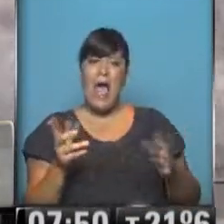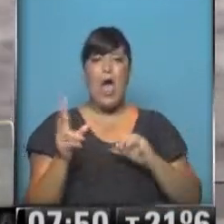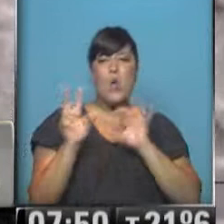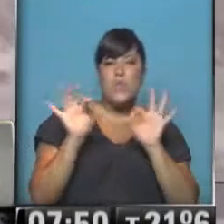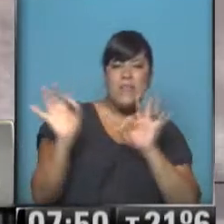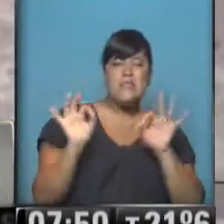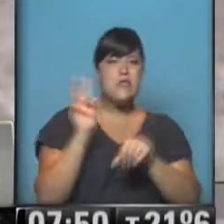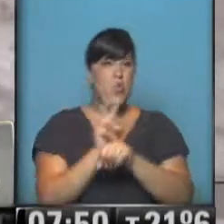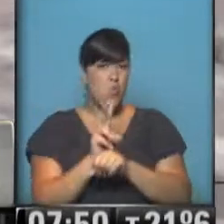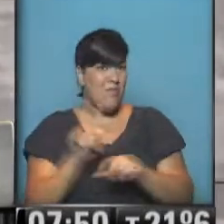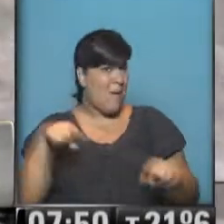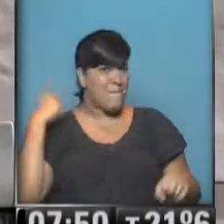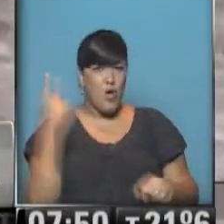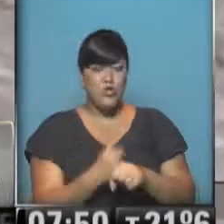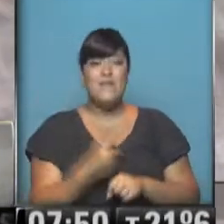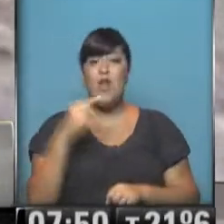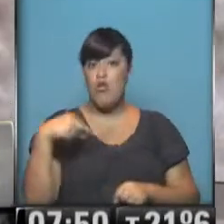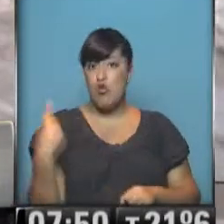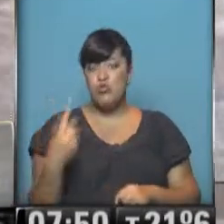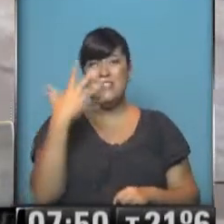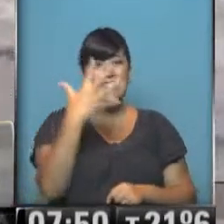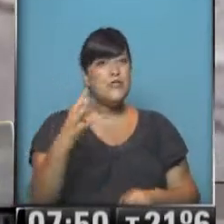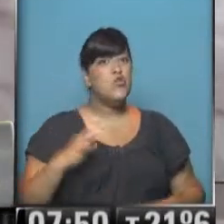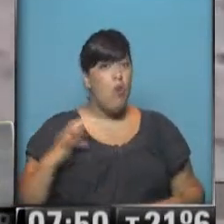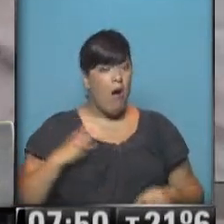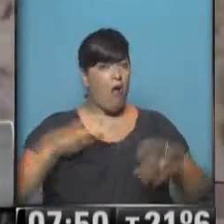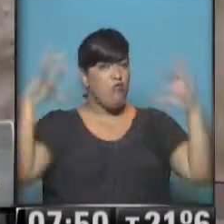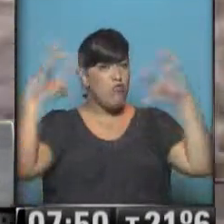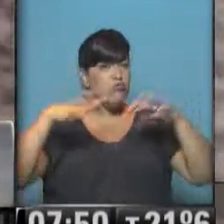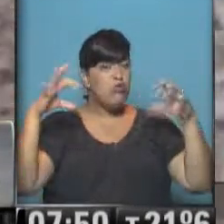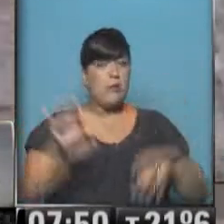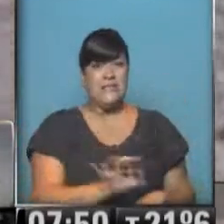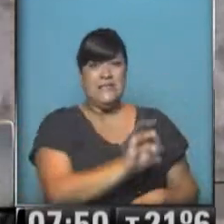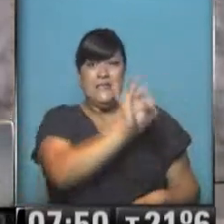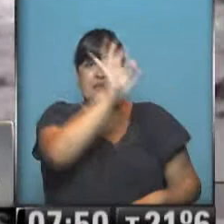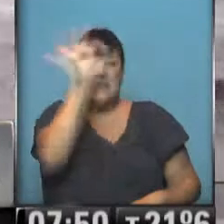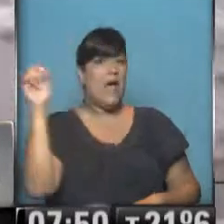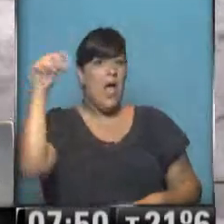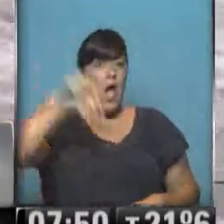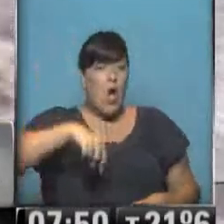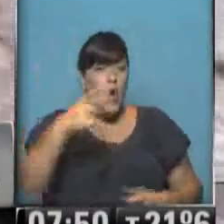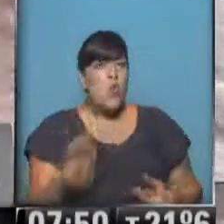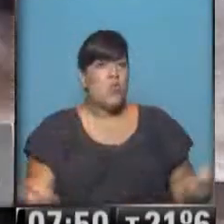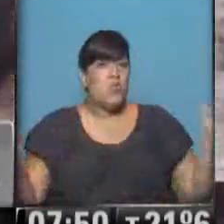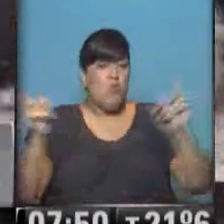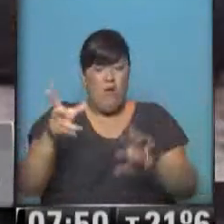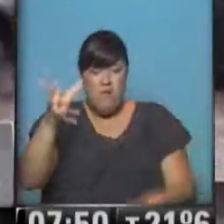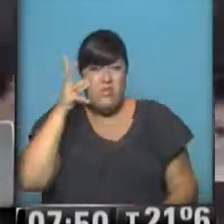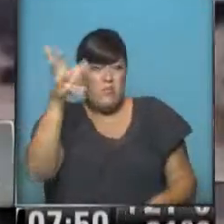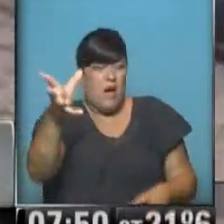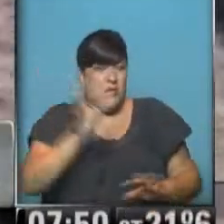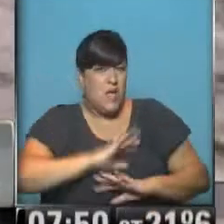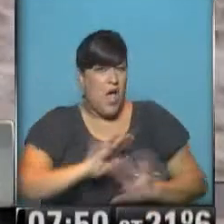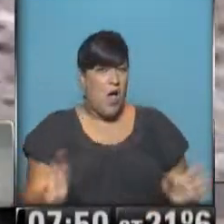¿me entiendes? Nosotros venimos hace 5 años de una sequía, de no tener agua, ahora hay una isla a otro límite. Pero bueno,